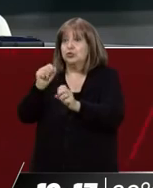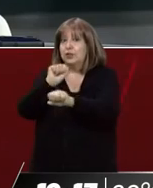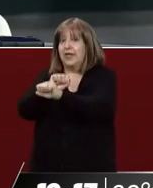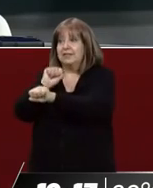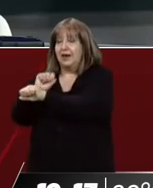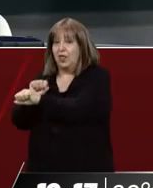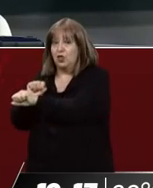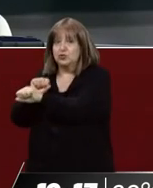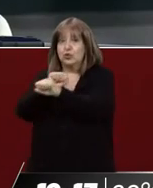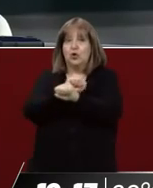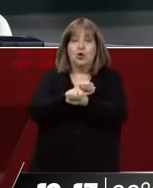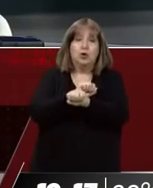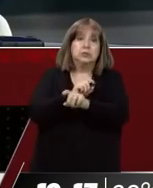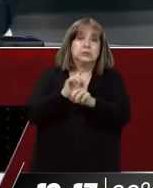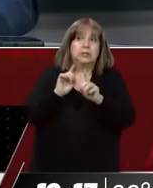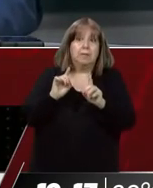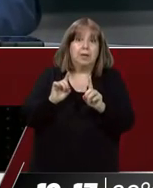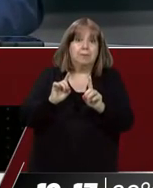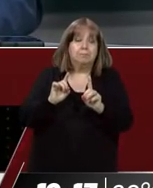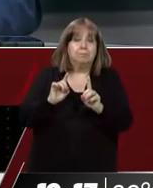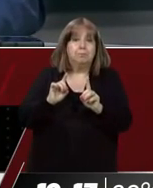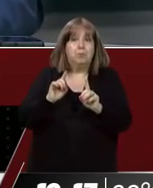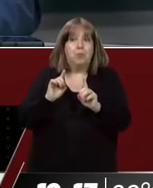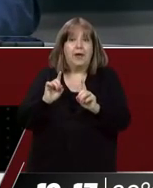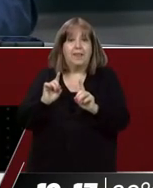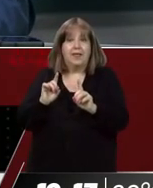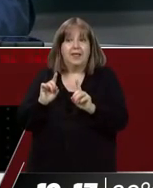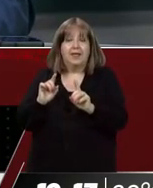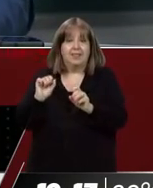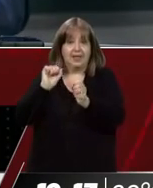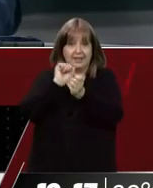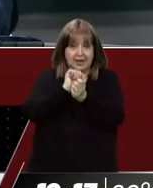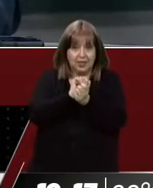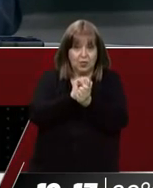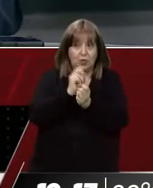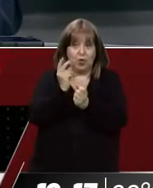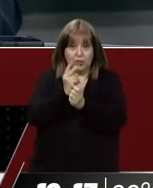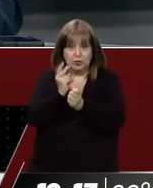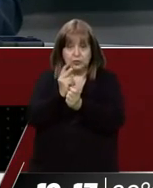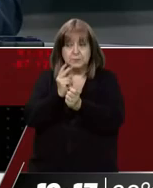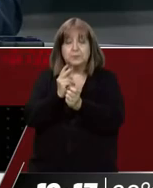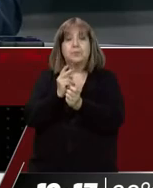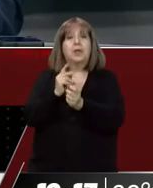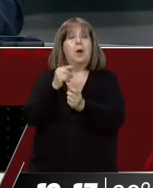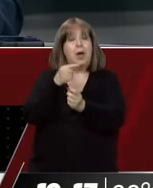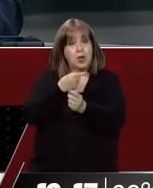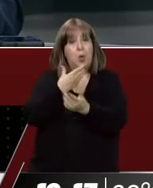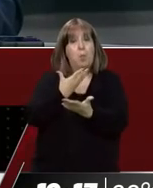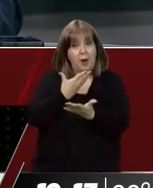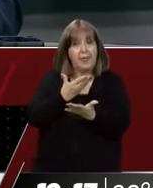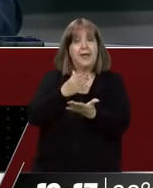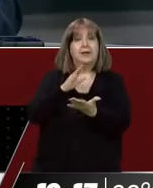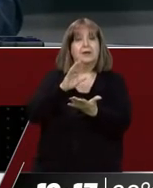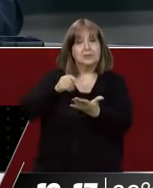detenidos, pero también sumando como detalle de que ante el peor de los escenarios, en ese sentido, ante un escenario adverso, tendrían